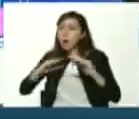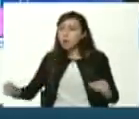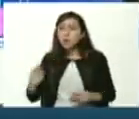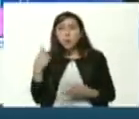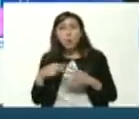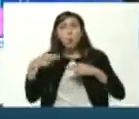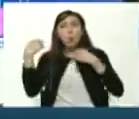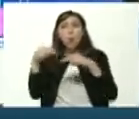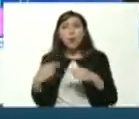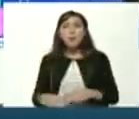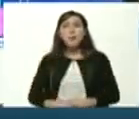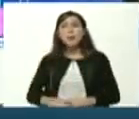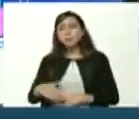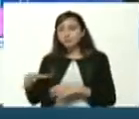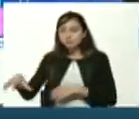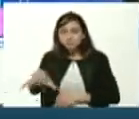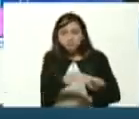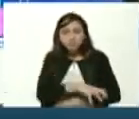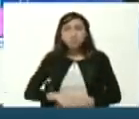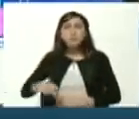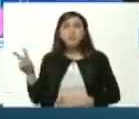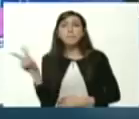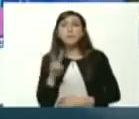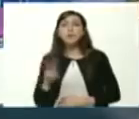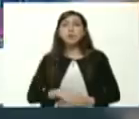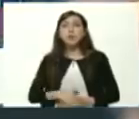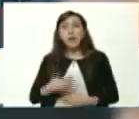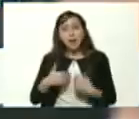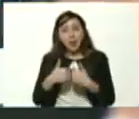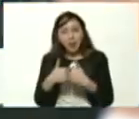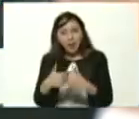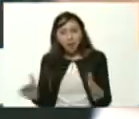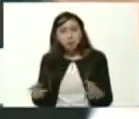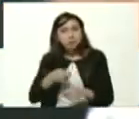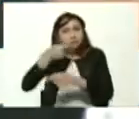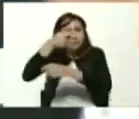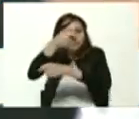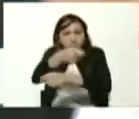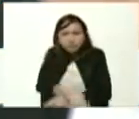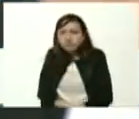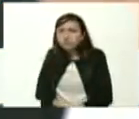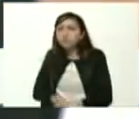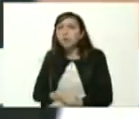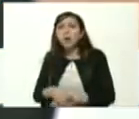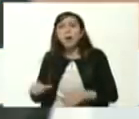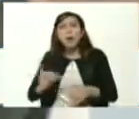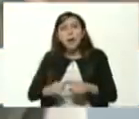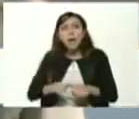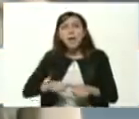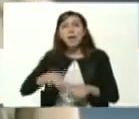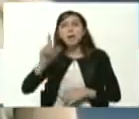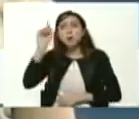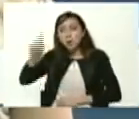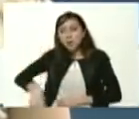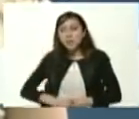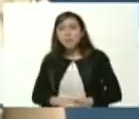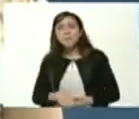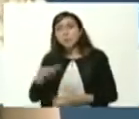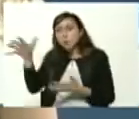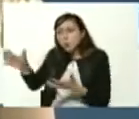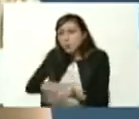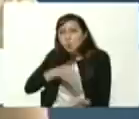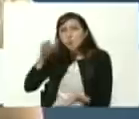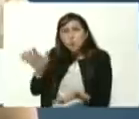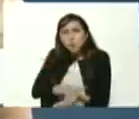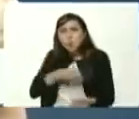niveles del país abriendo graduado ingeniero agrónomo para